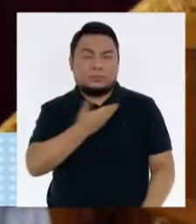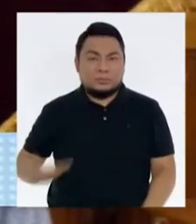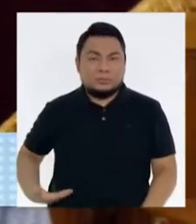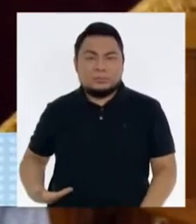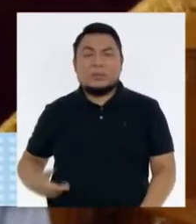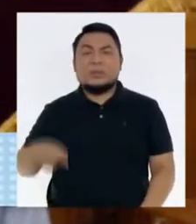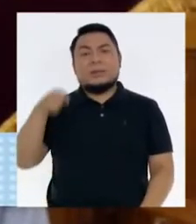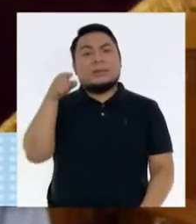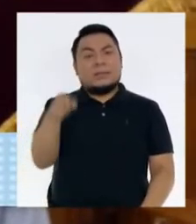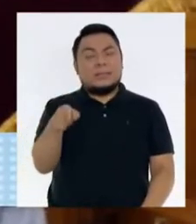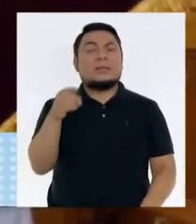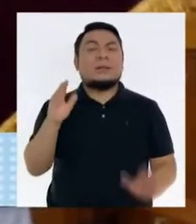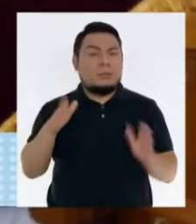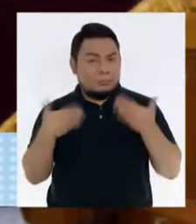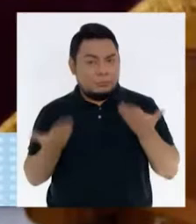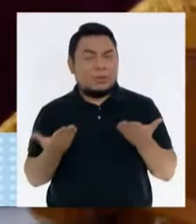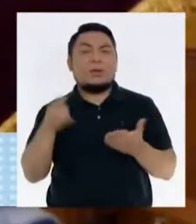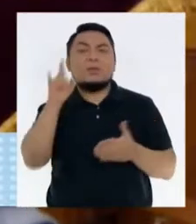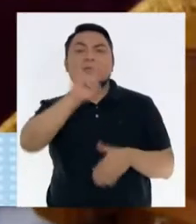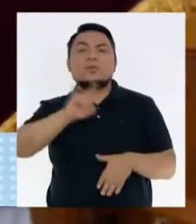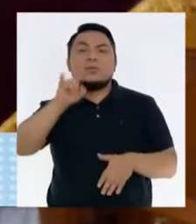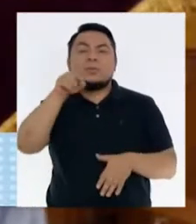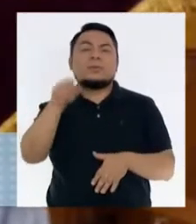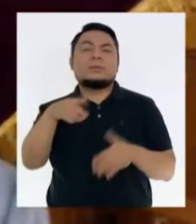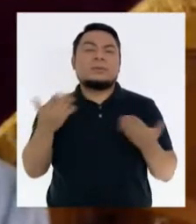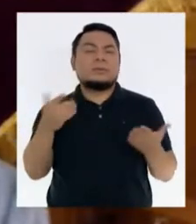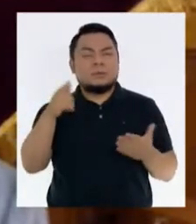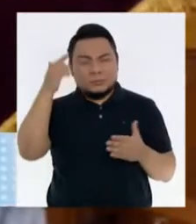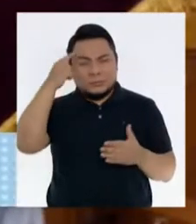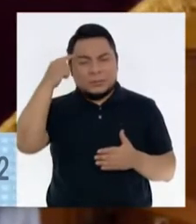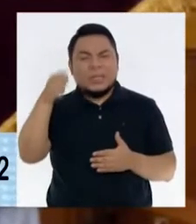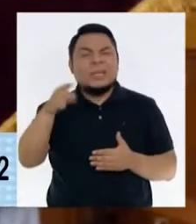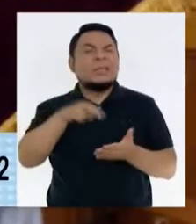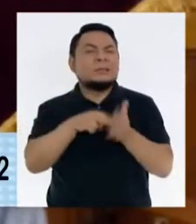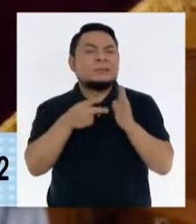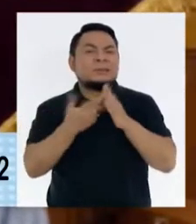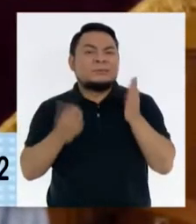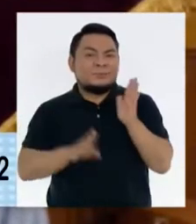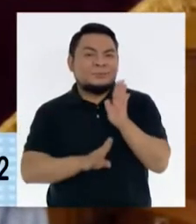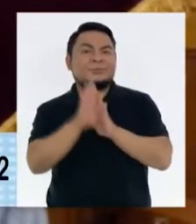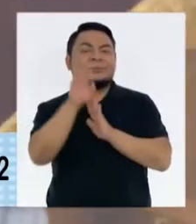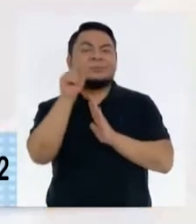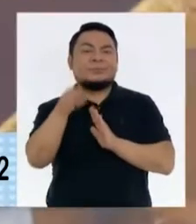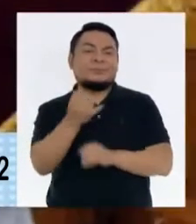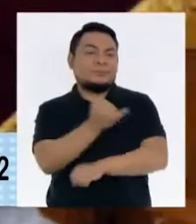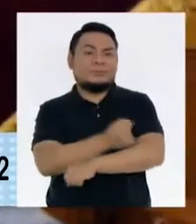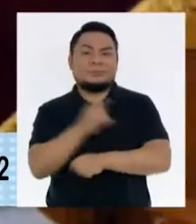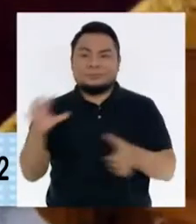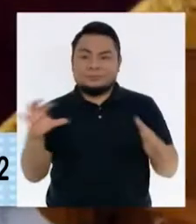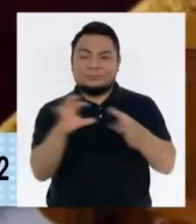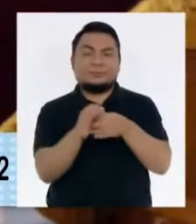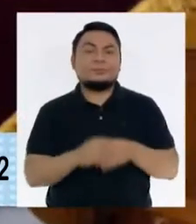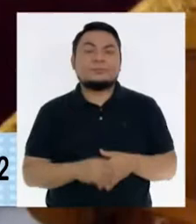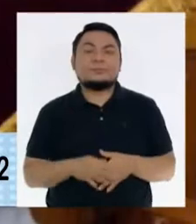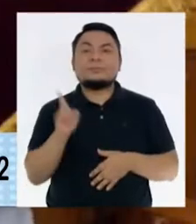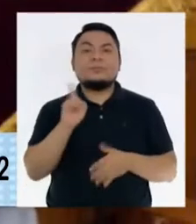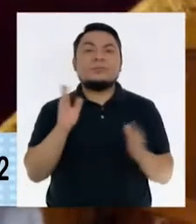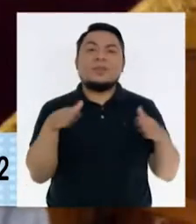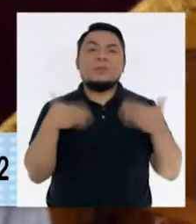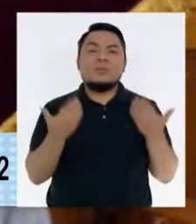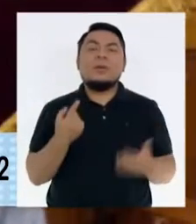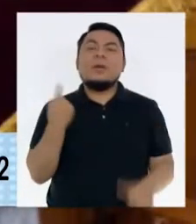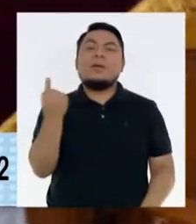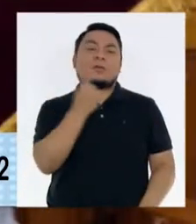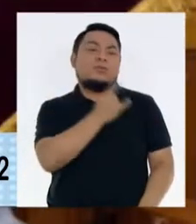para que ésta pueda utilizar en la perspectiva de lo que significa el desarrollo institucional no puede haber